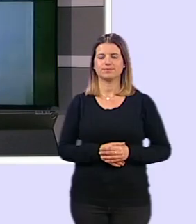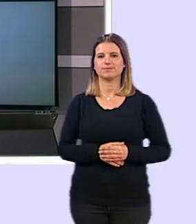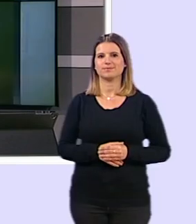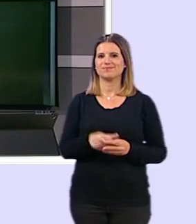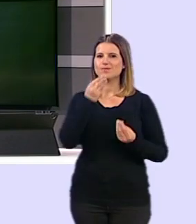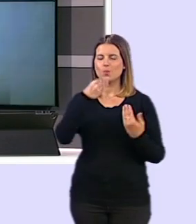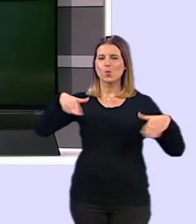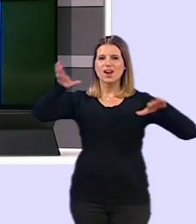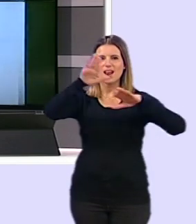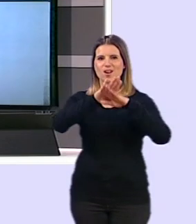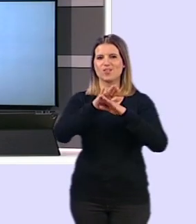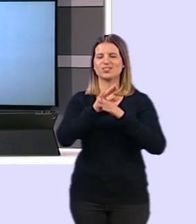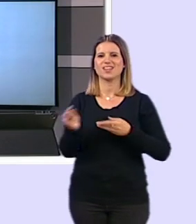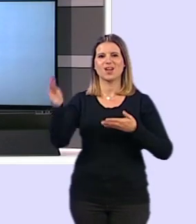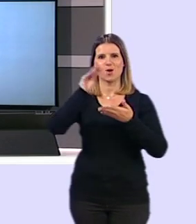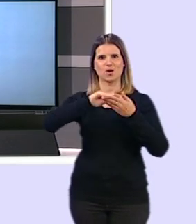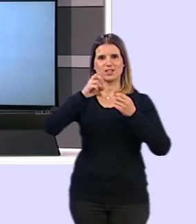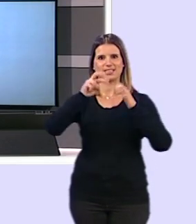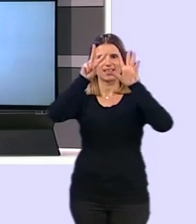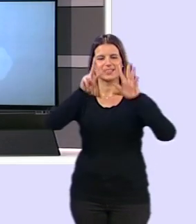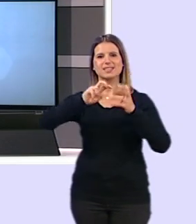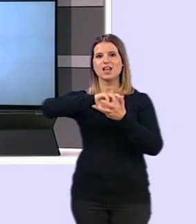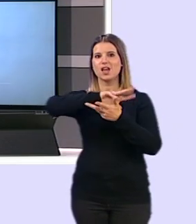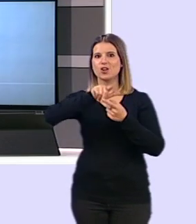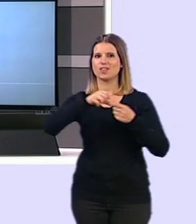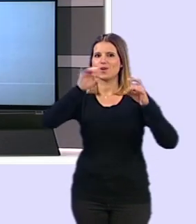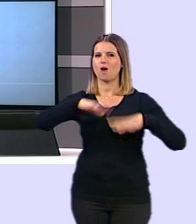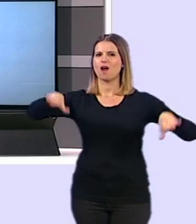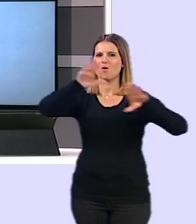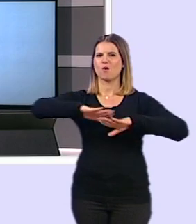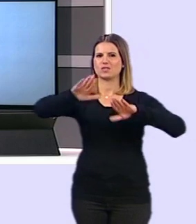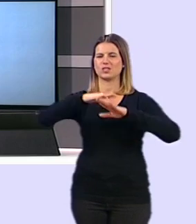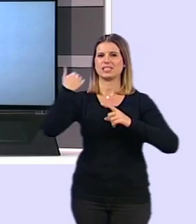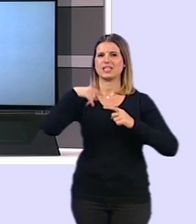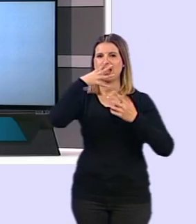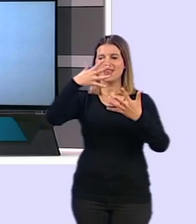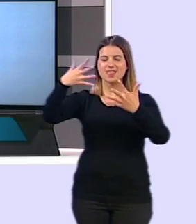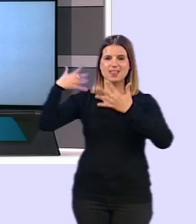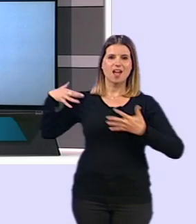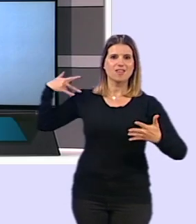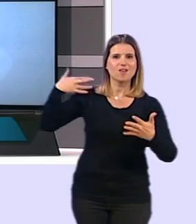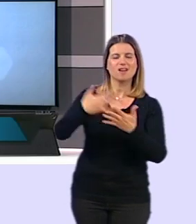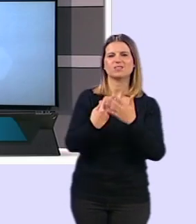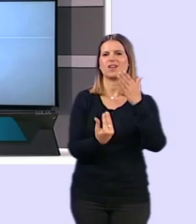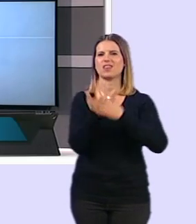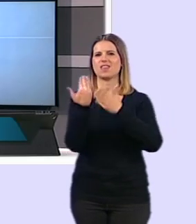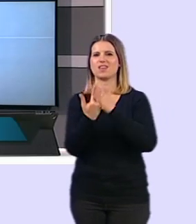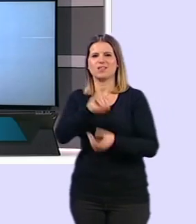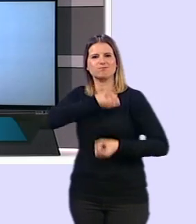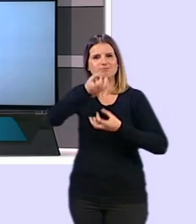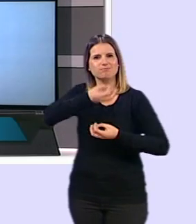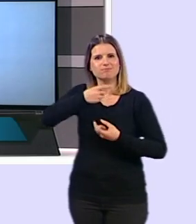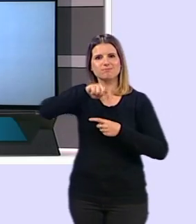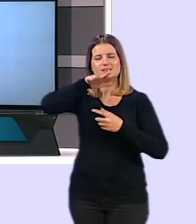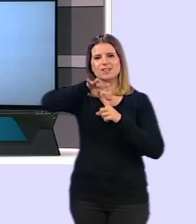Muy buena noche, regresamos en TG7 Noticias, como cada noche desde hace 10 años y demasiados días contándoles la actualidad